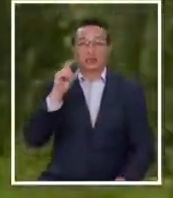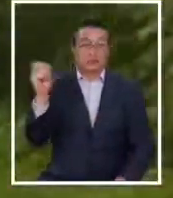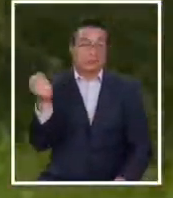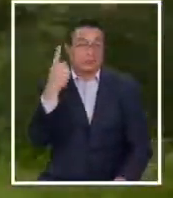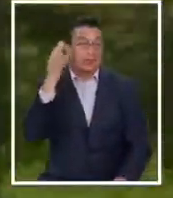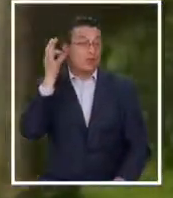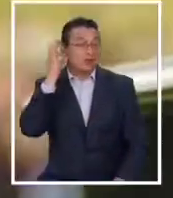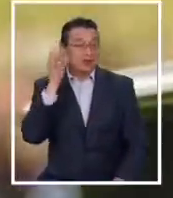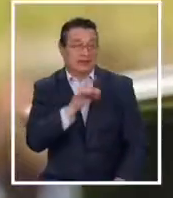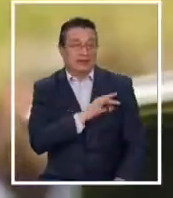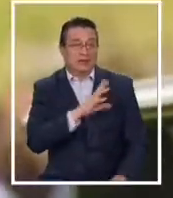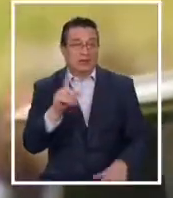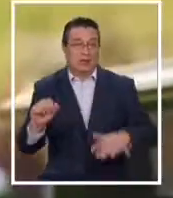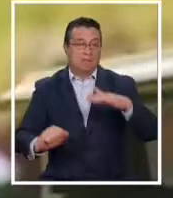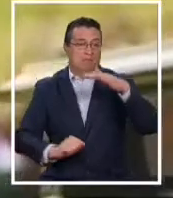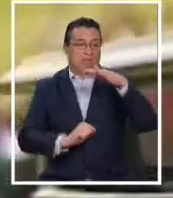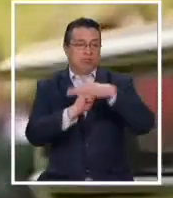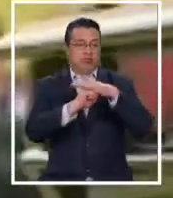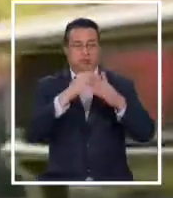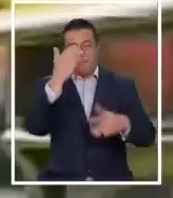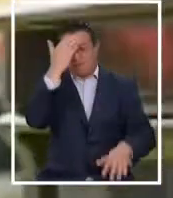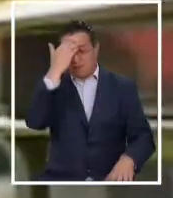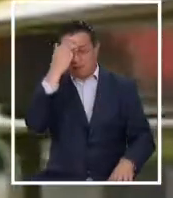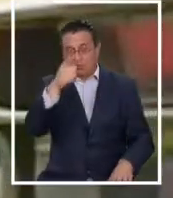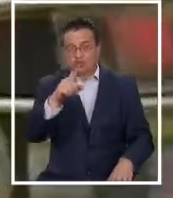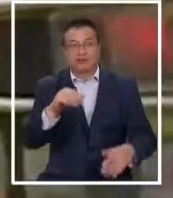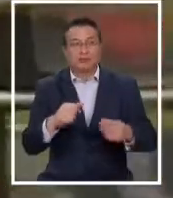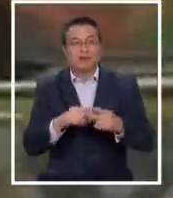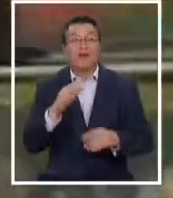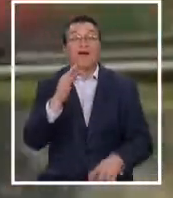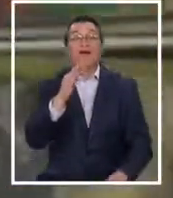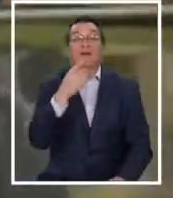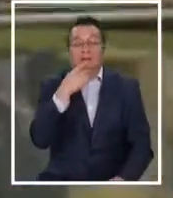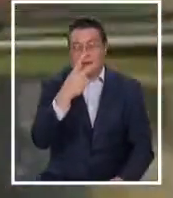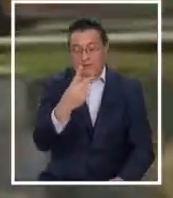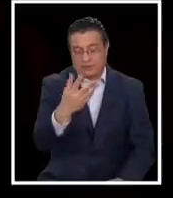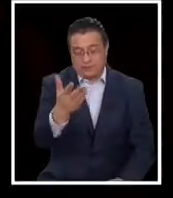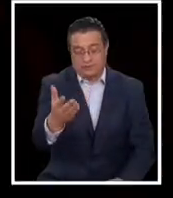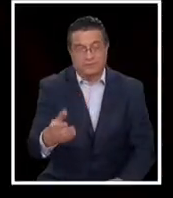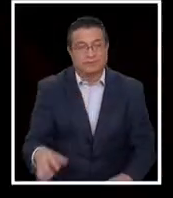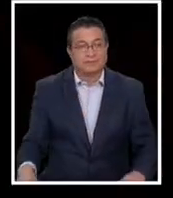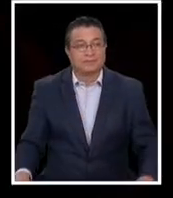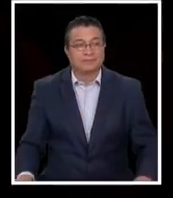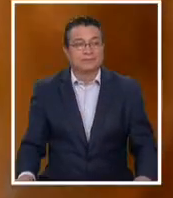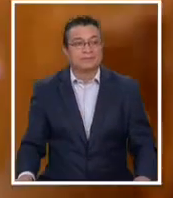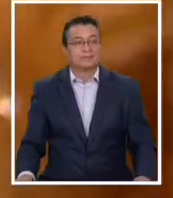chilena en alcanzar lo más alto de este famoso ranking. Franco Ferreira nos cuenta más.